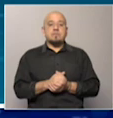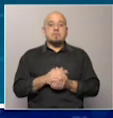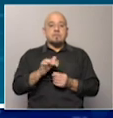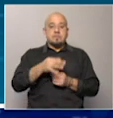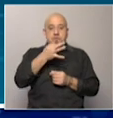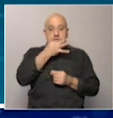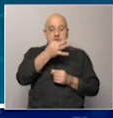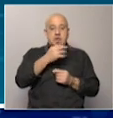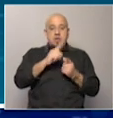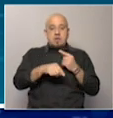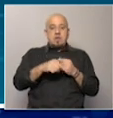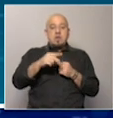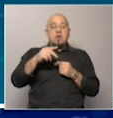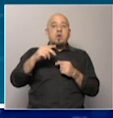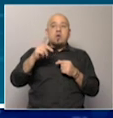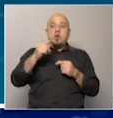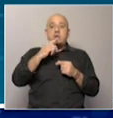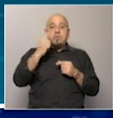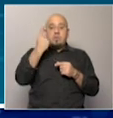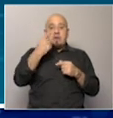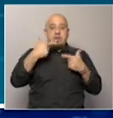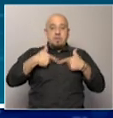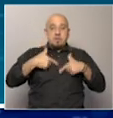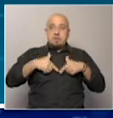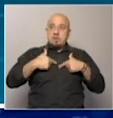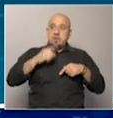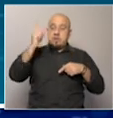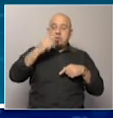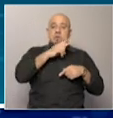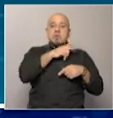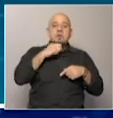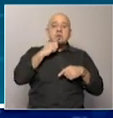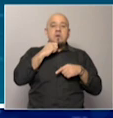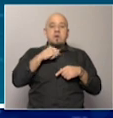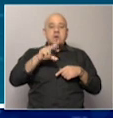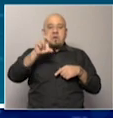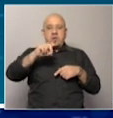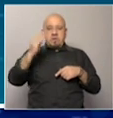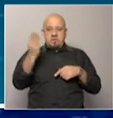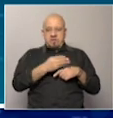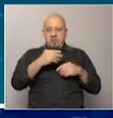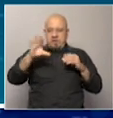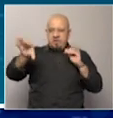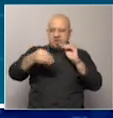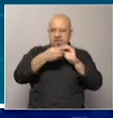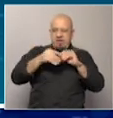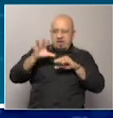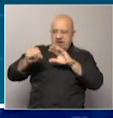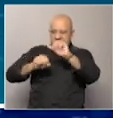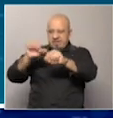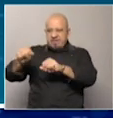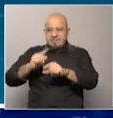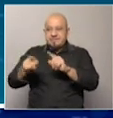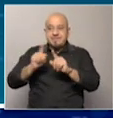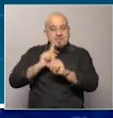primer ministro israelí, Benjamin Netanyahu, que por ahora congelará ese plan de anexión del 30% de Cisjordania, la ocupación continúa, digo, en el